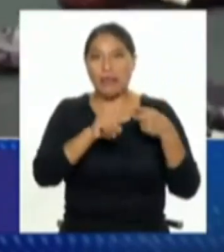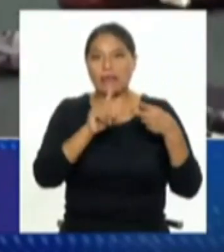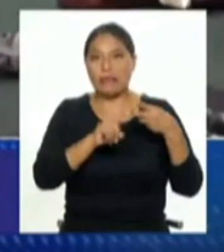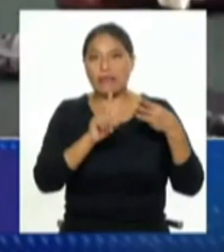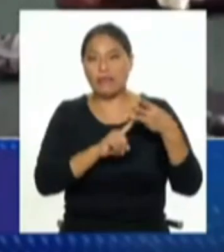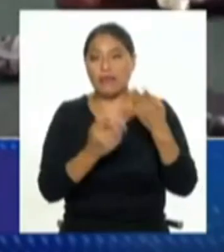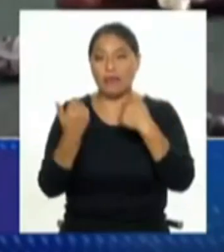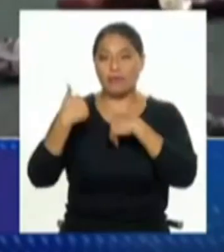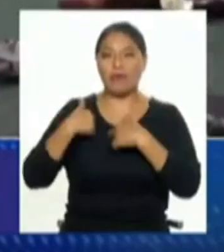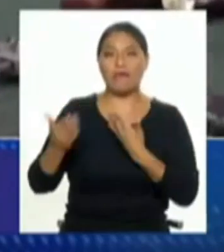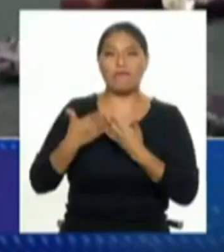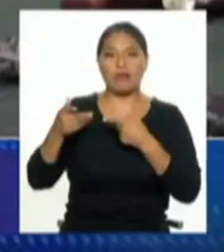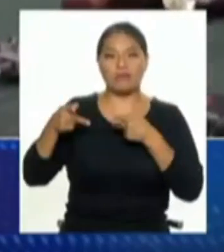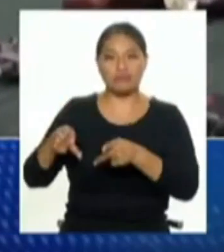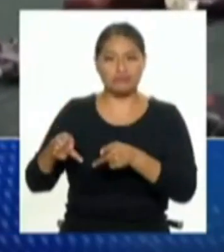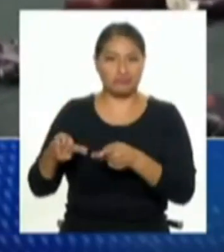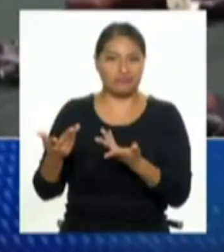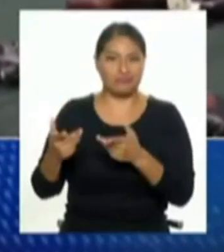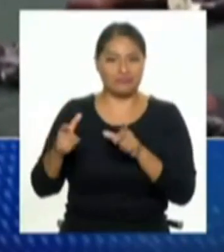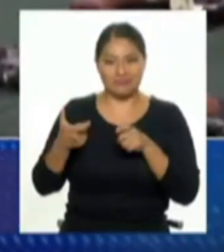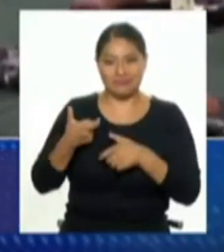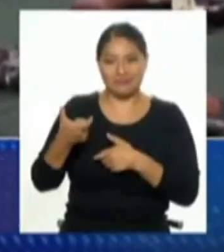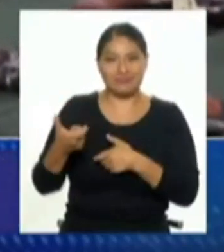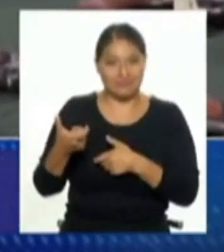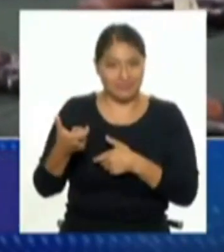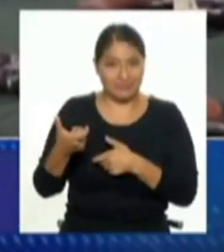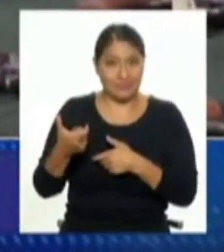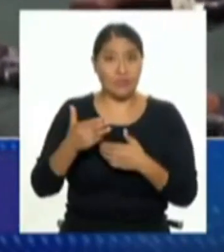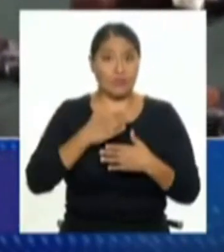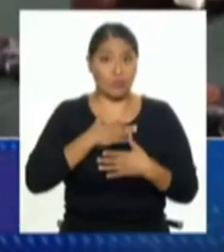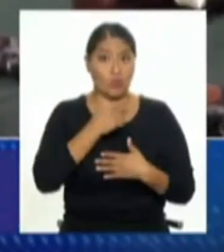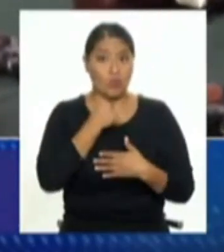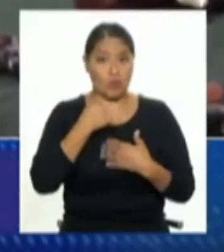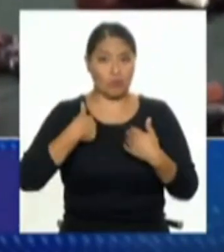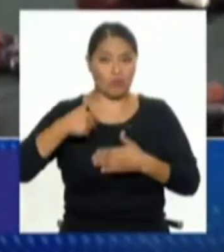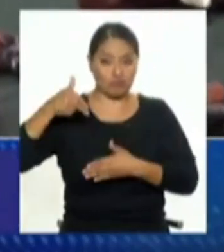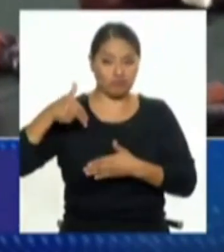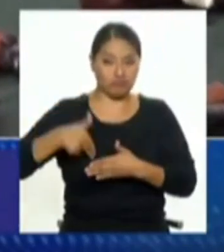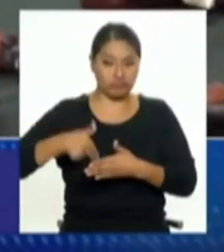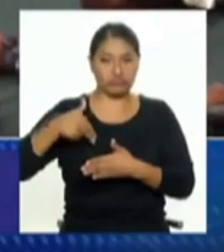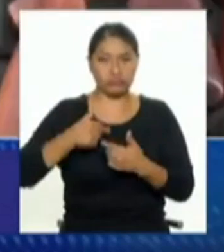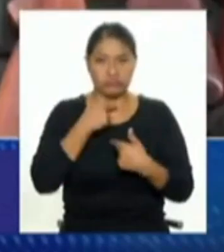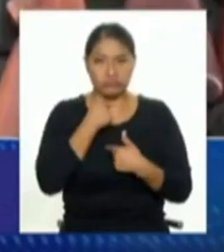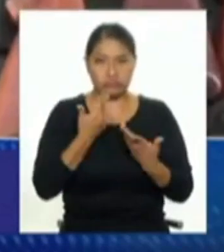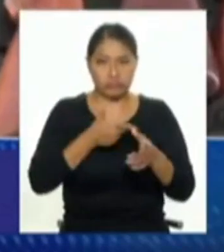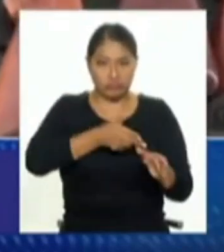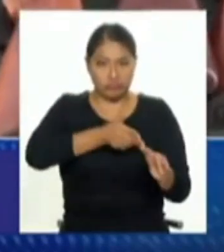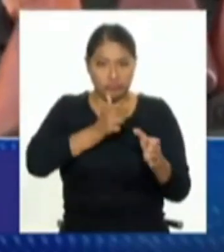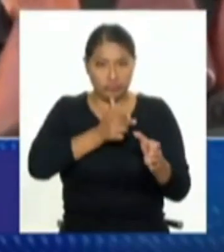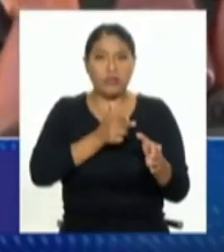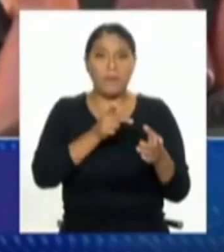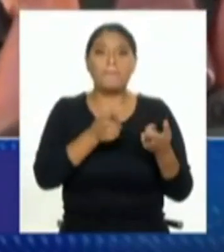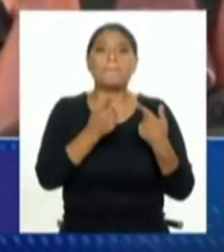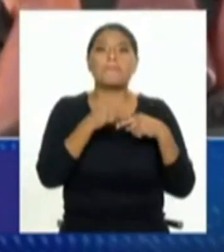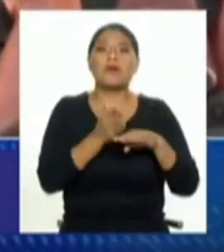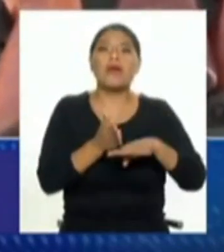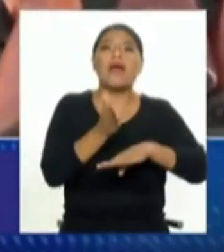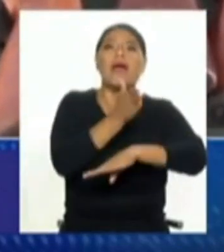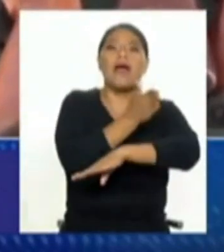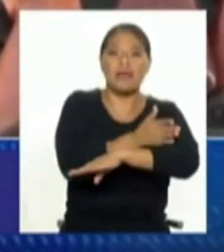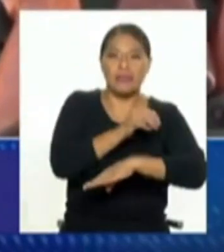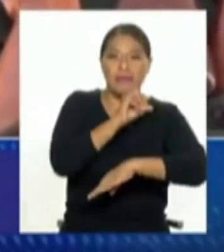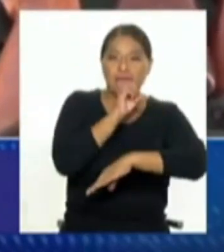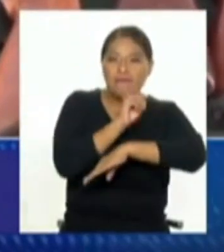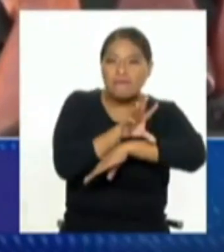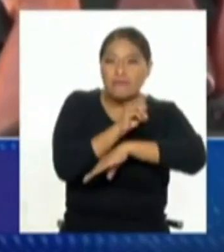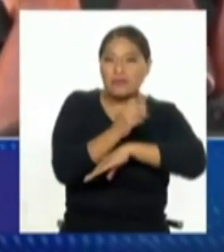o la compró simplemente y ni siquiera tenía licencia ojo a no me gustan mucho las armas no las defiendo pero si creo que habría que ubicar bien el problema